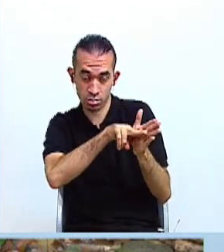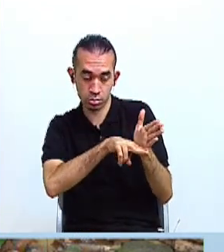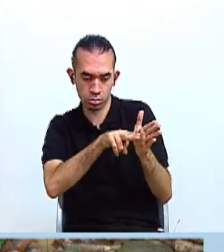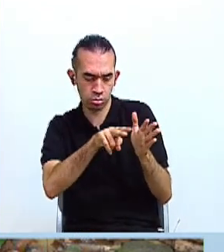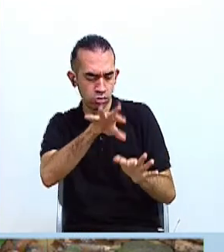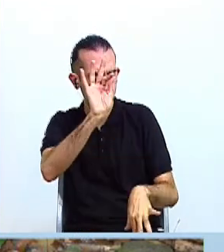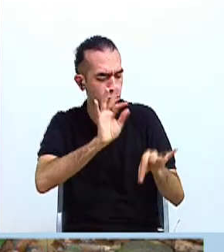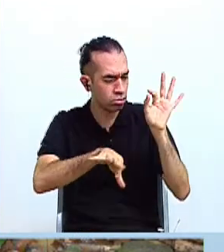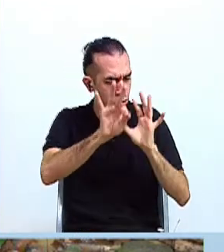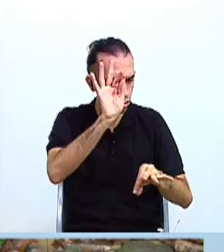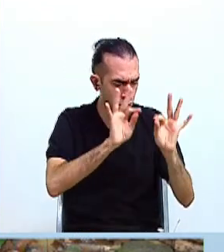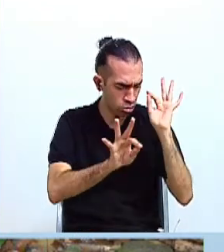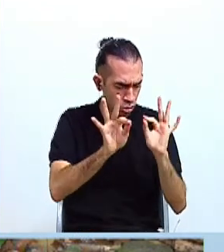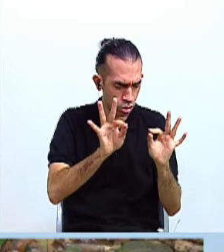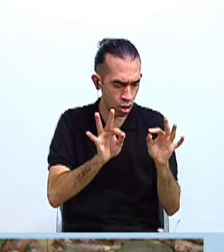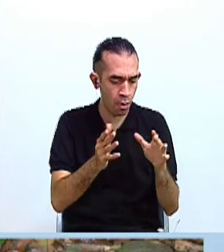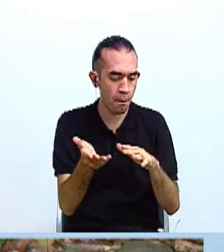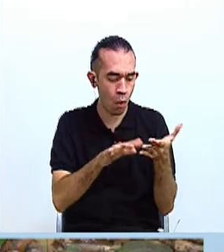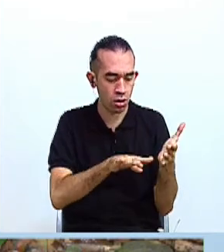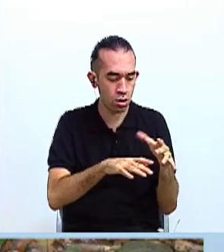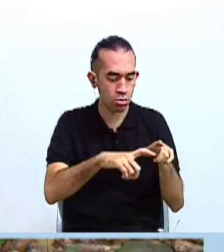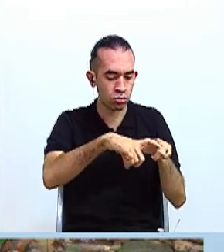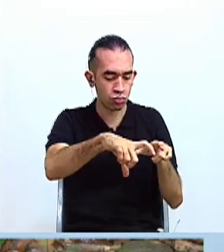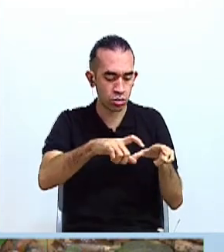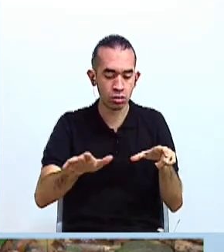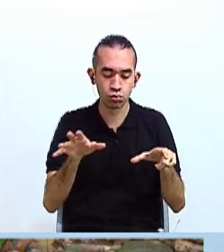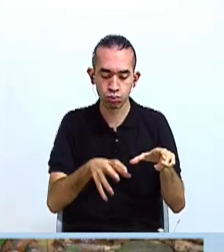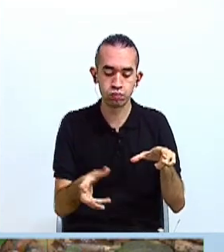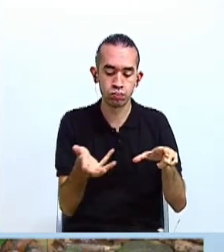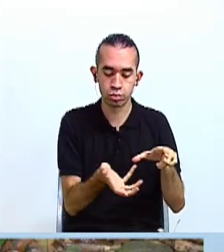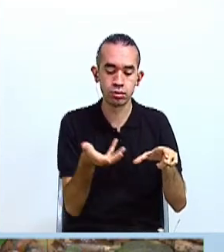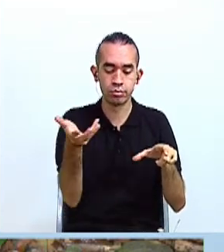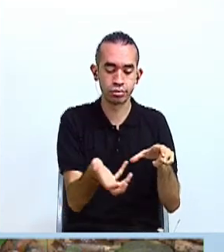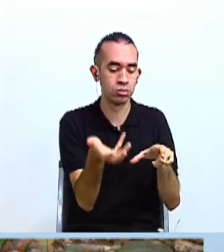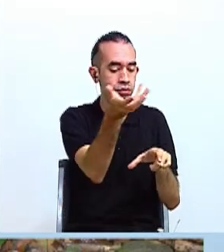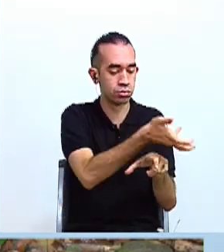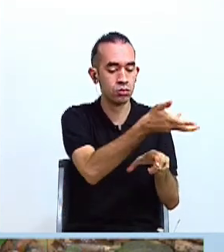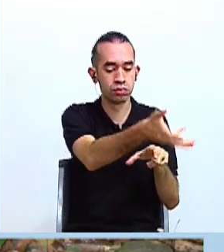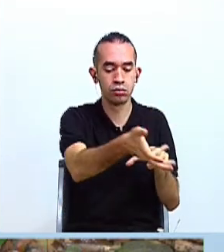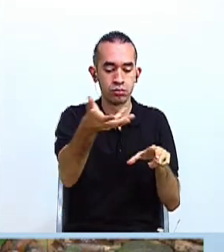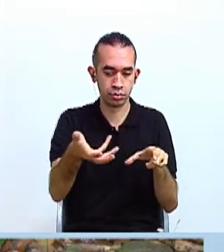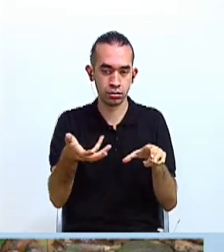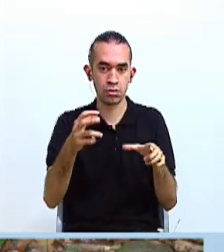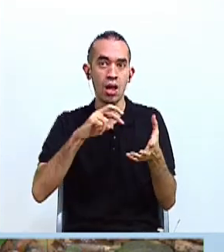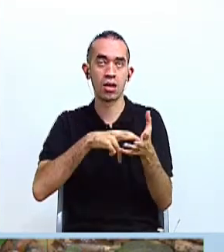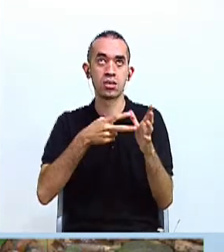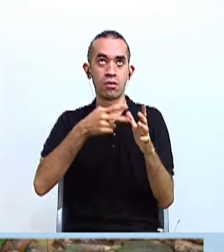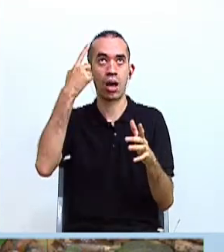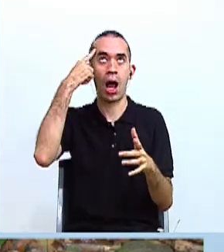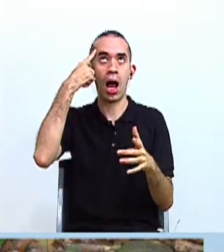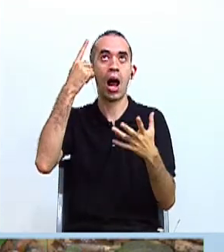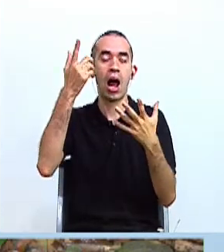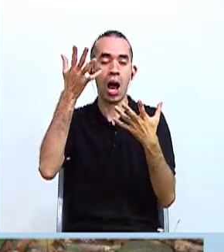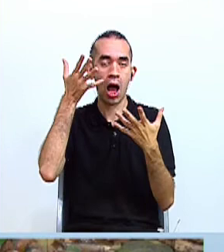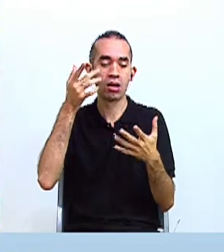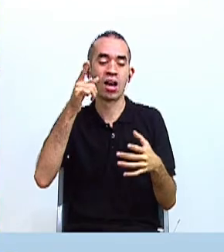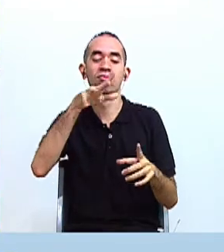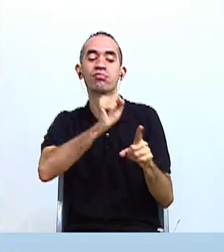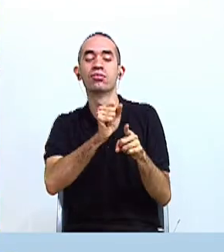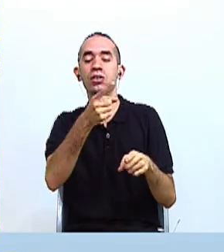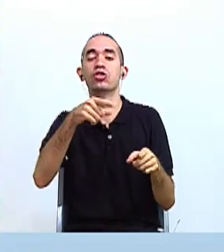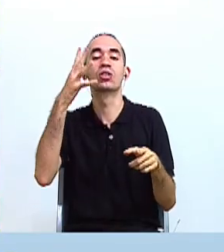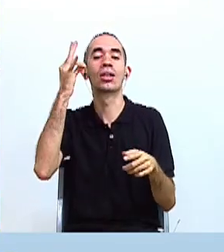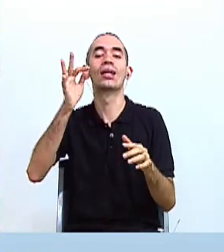objetos que eran colocados junto al cuerpo, lo cual quiere decir una creencia en una vida ultraterrenal y un arte